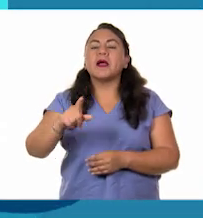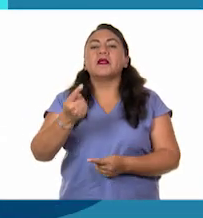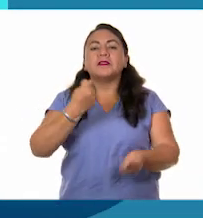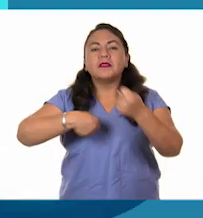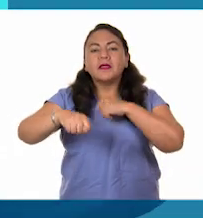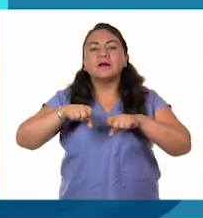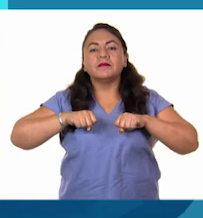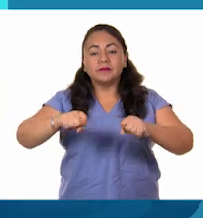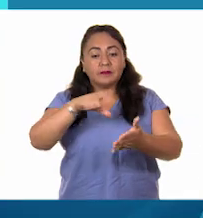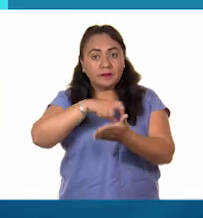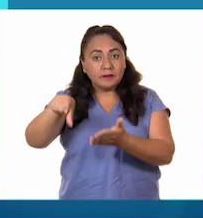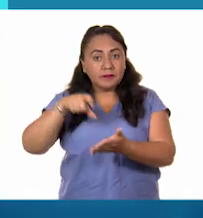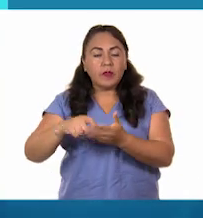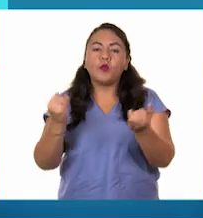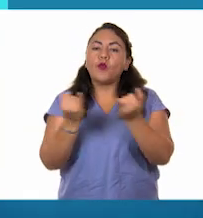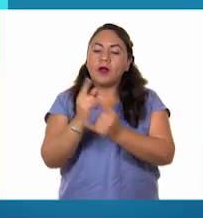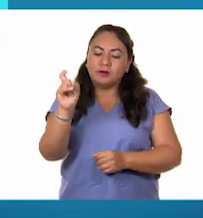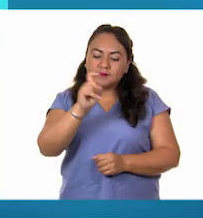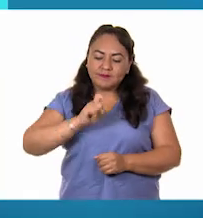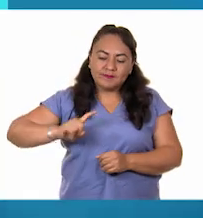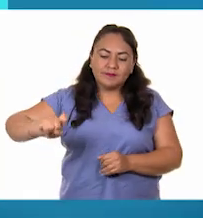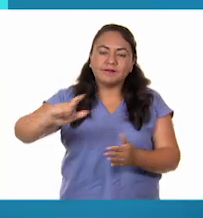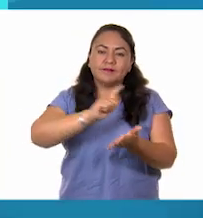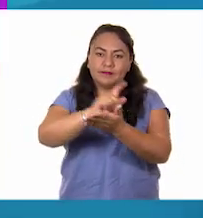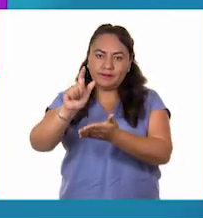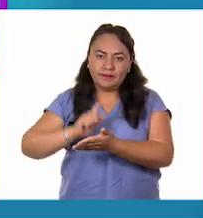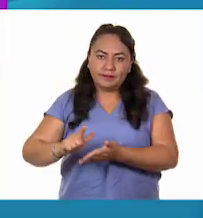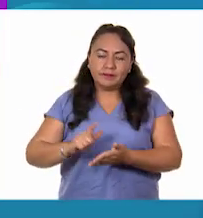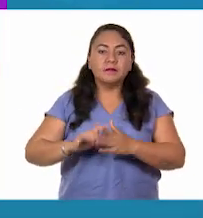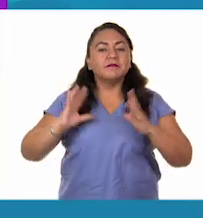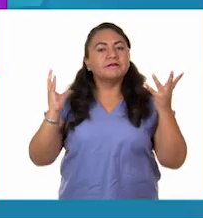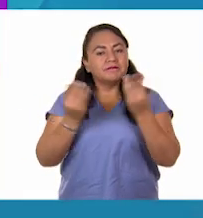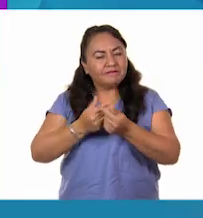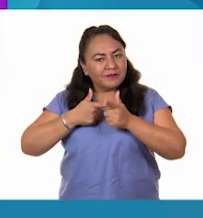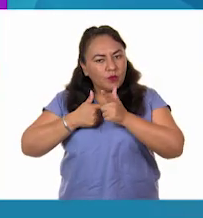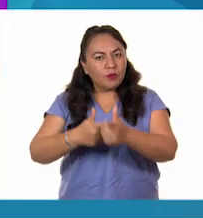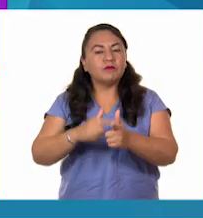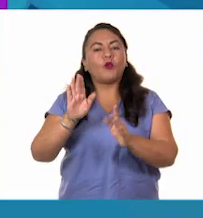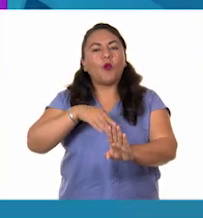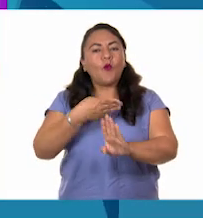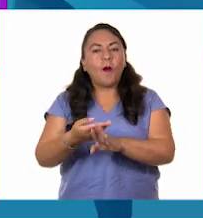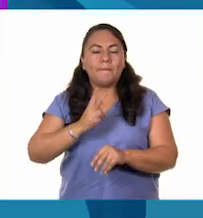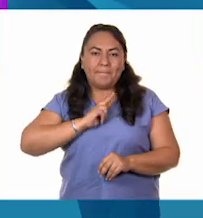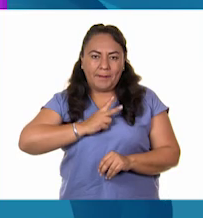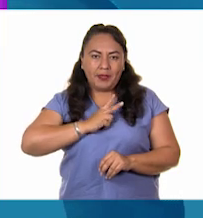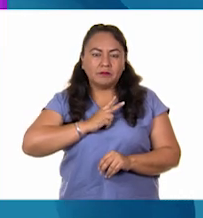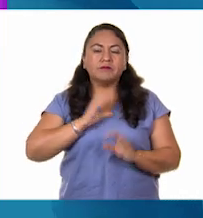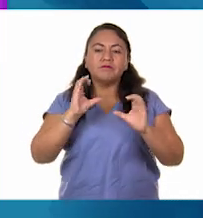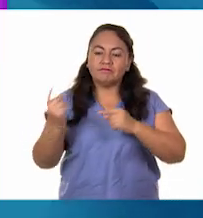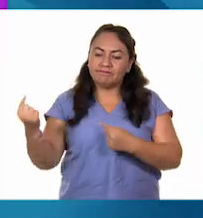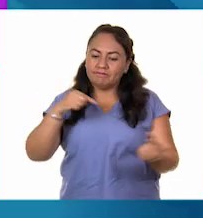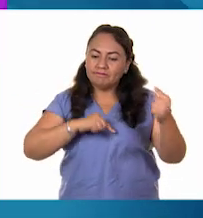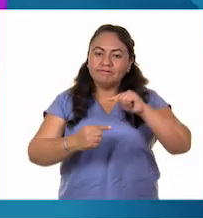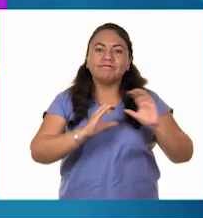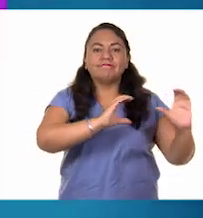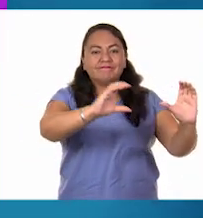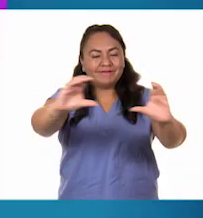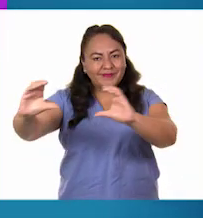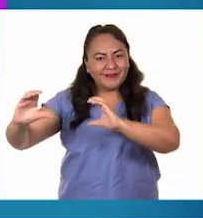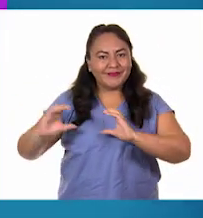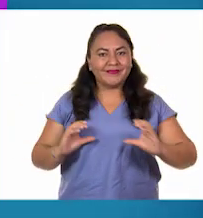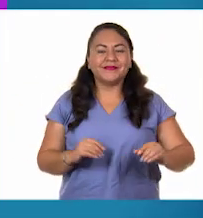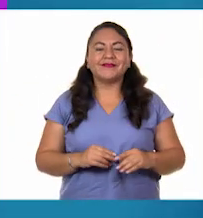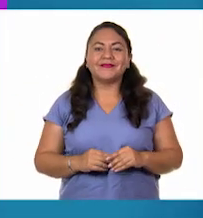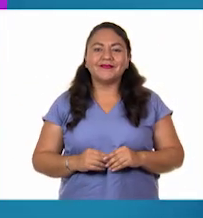cosas que compres en la tienda o en el supermercado. Sigamos luchando juntos contra este virus cuidándonos los unos